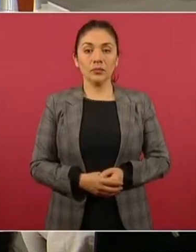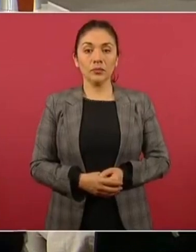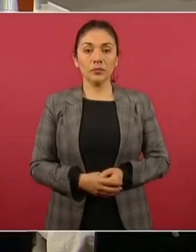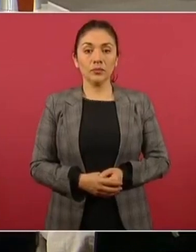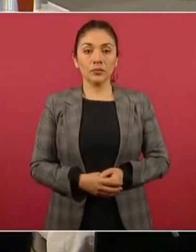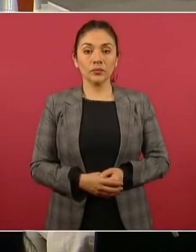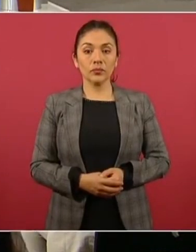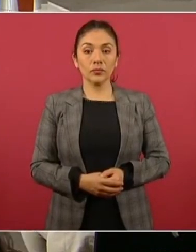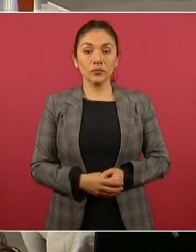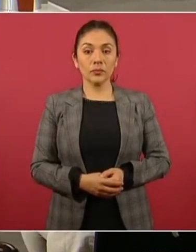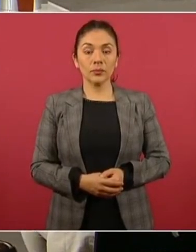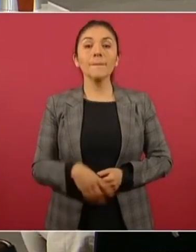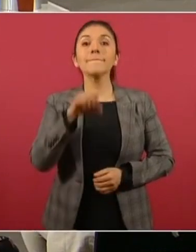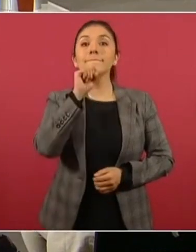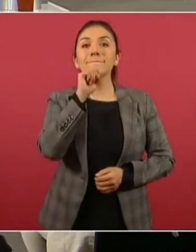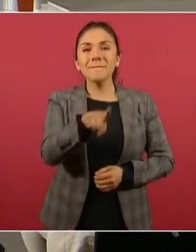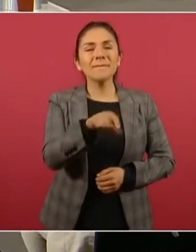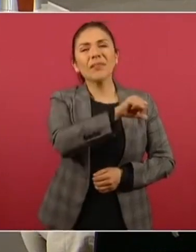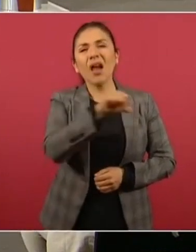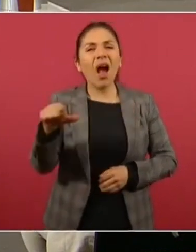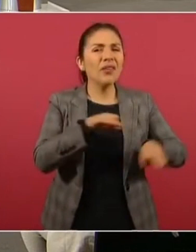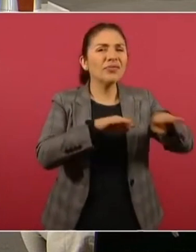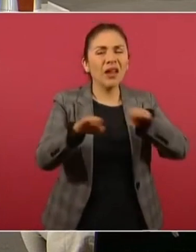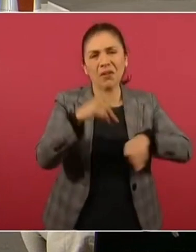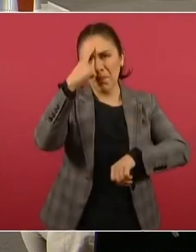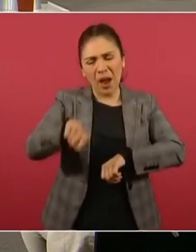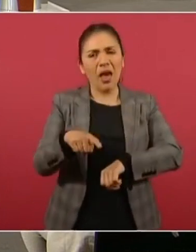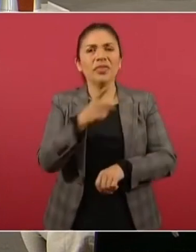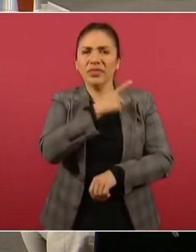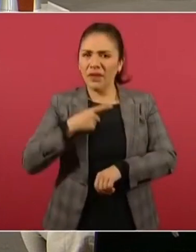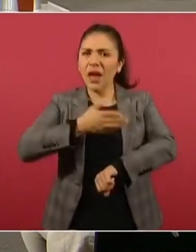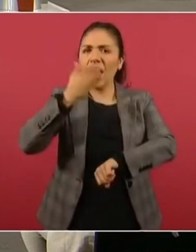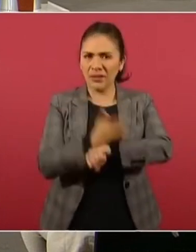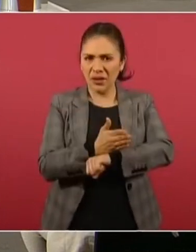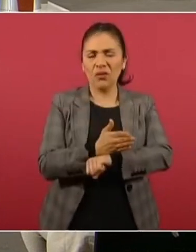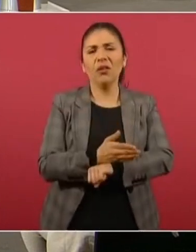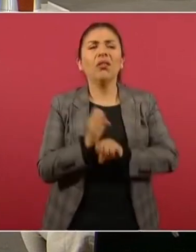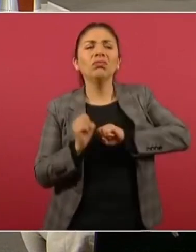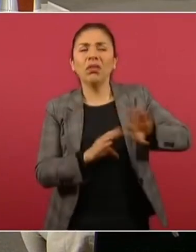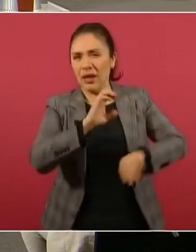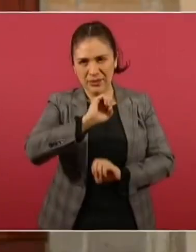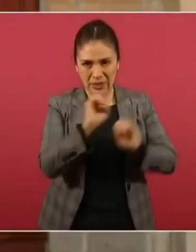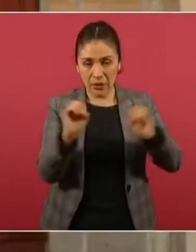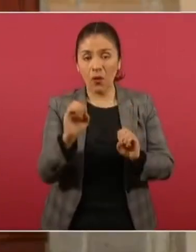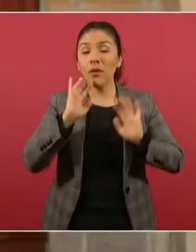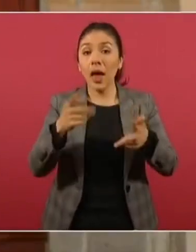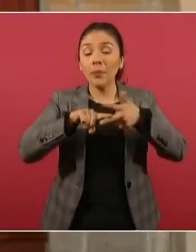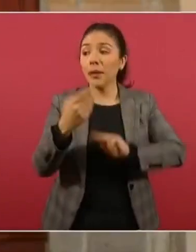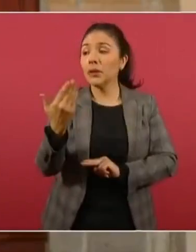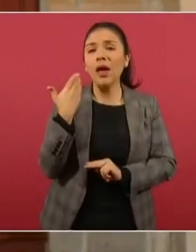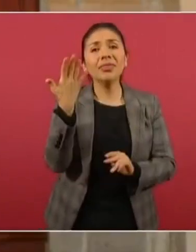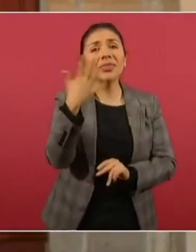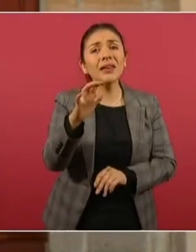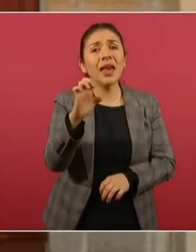Informar que como parte de las acciones de cero impunidad, desde el 10 de enero hay un operativo